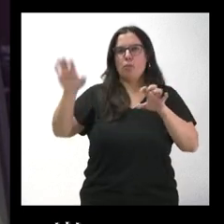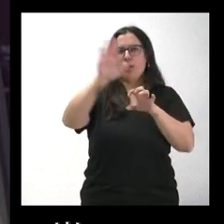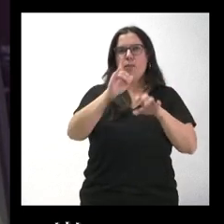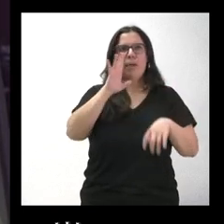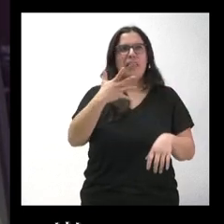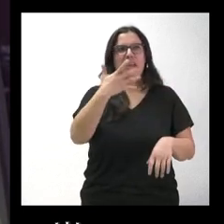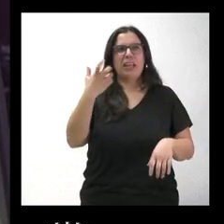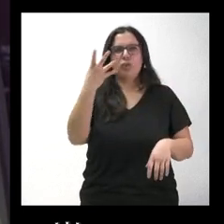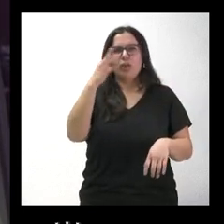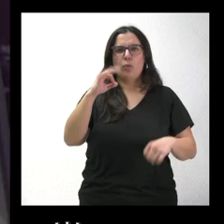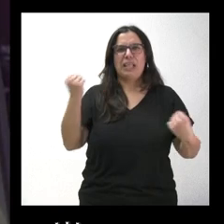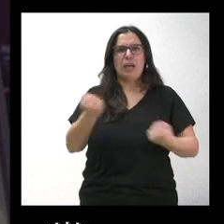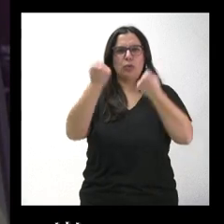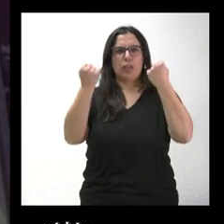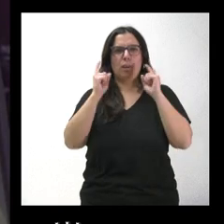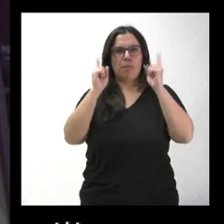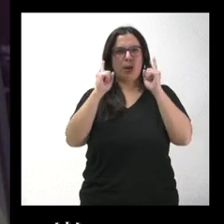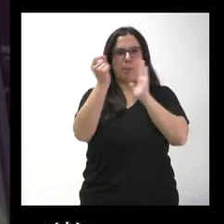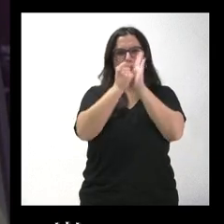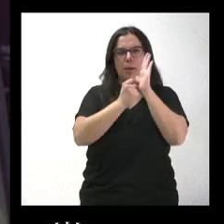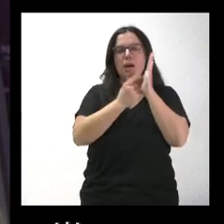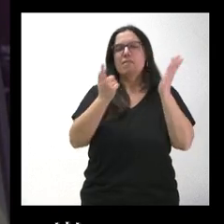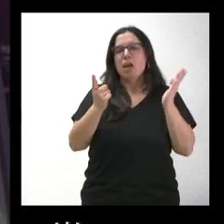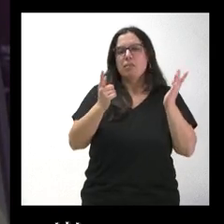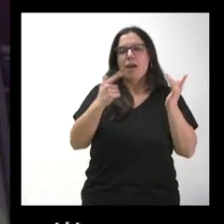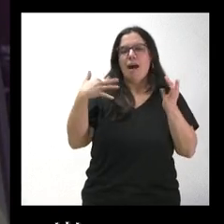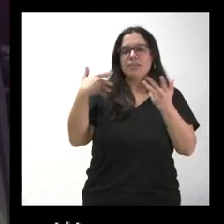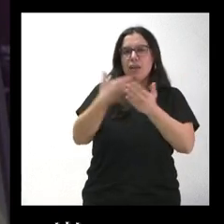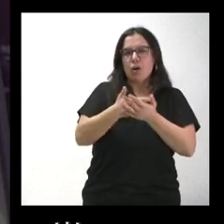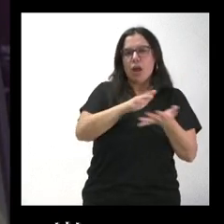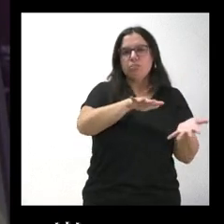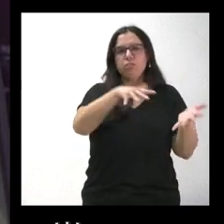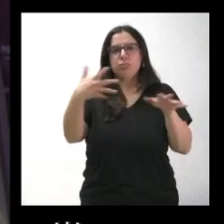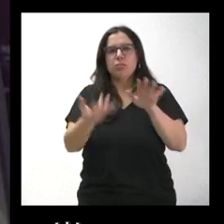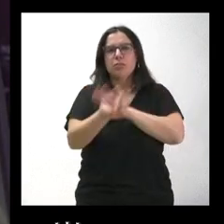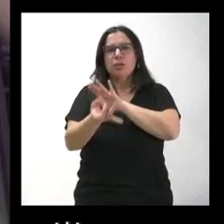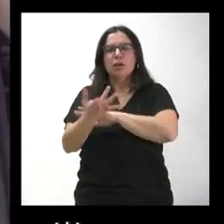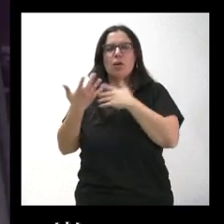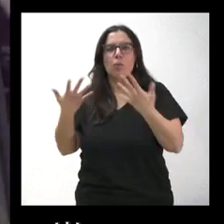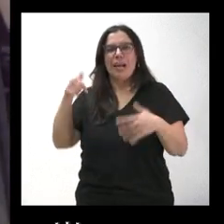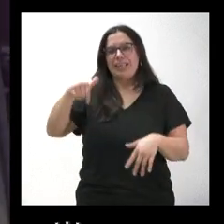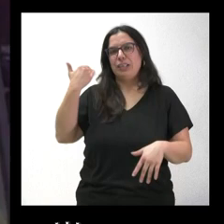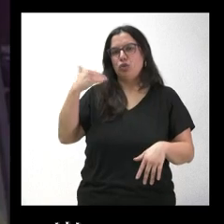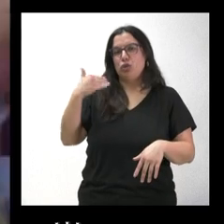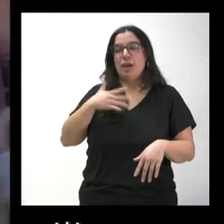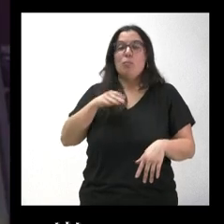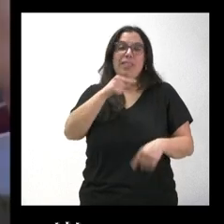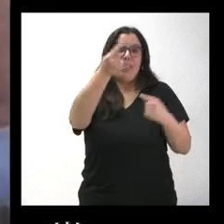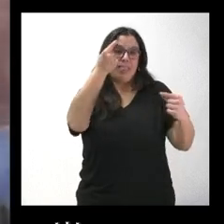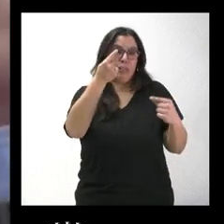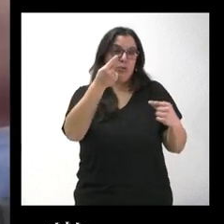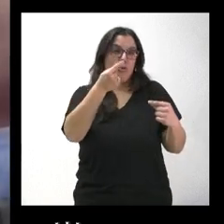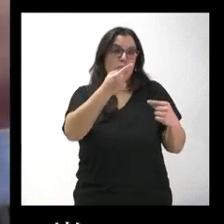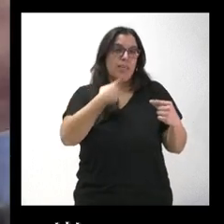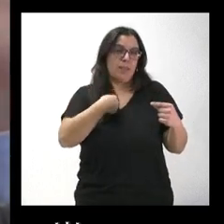polígonos o actuaciones previstas. Me gustaría saber cuántas de esas se han puesto en marcha en Soria. Igual, ahora es difícil ofrecer el dato, pero